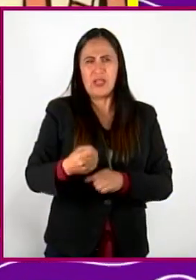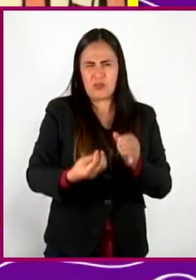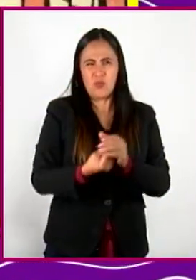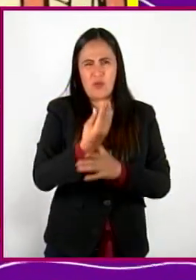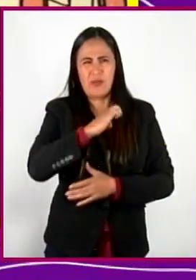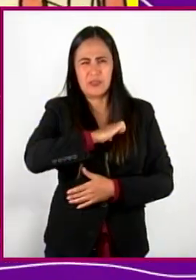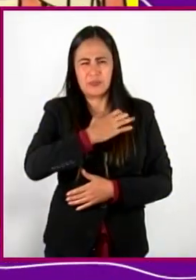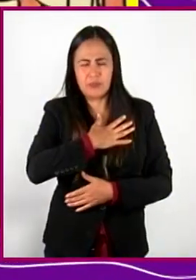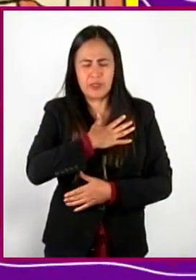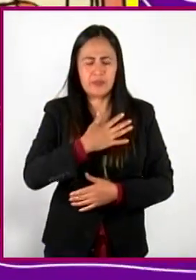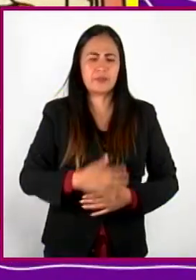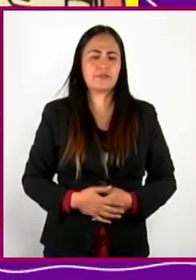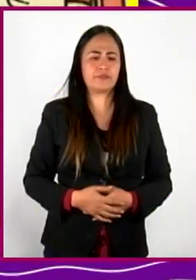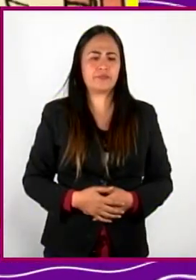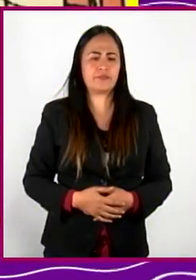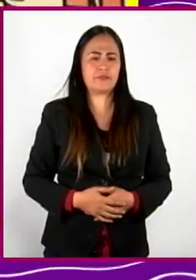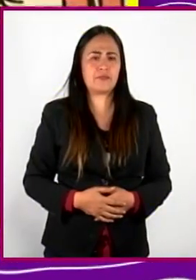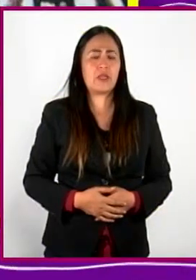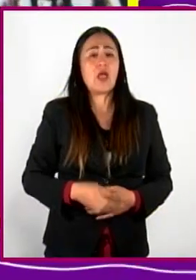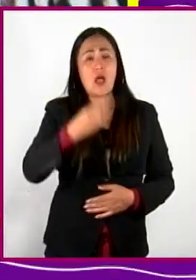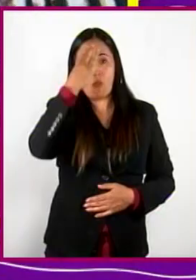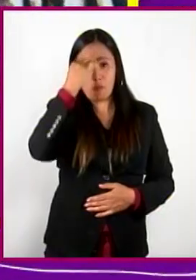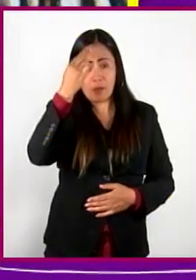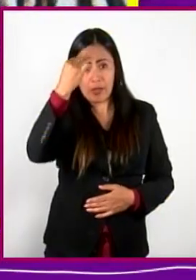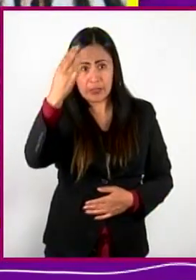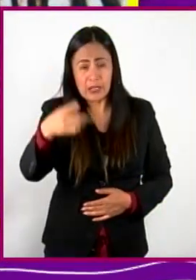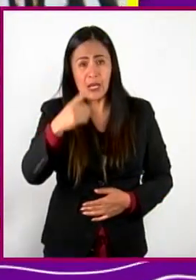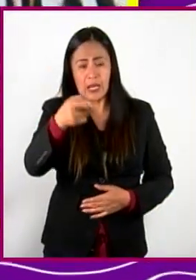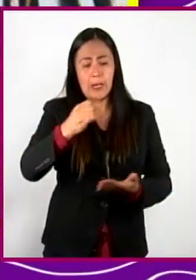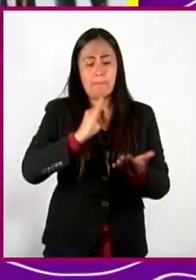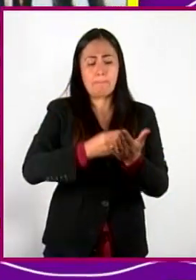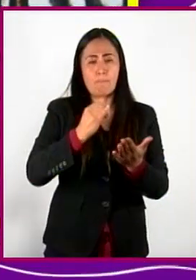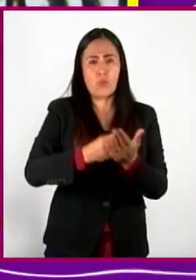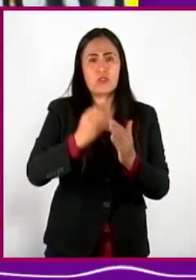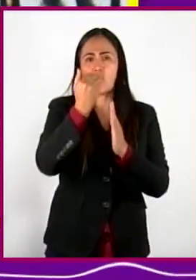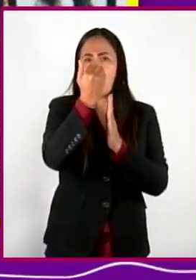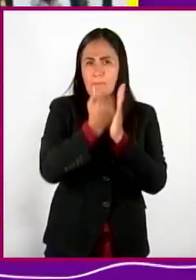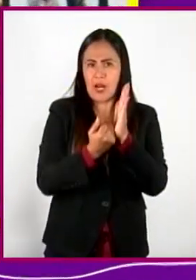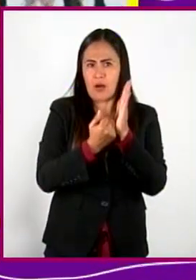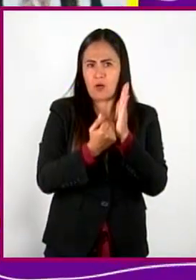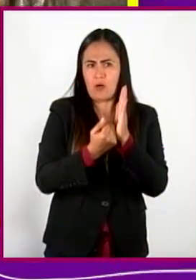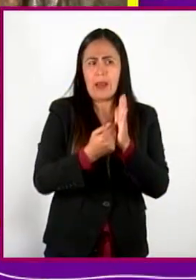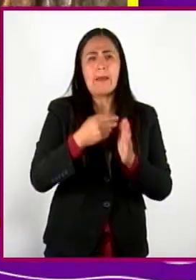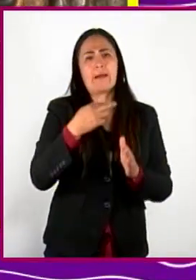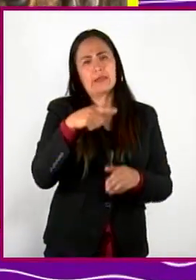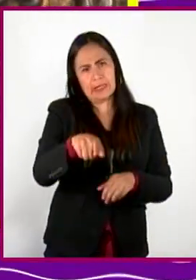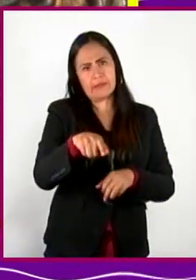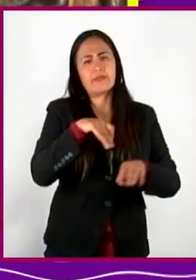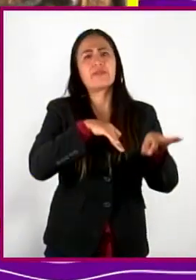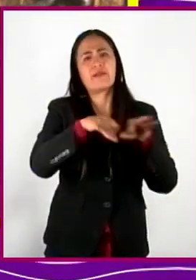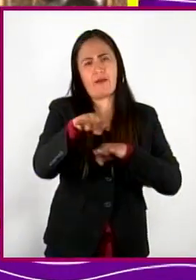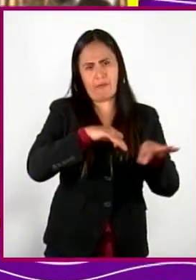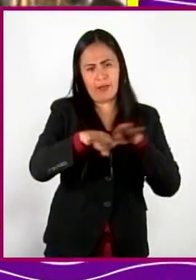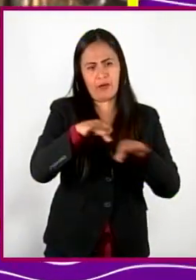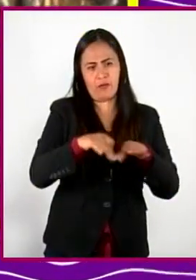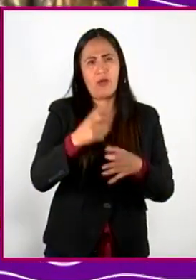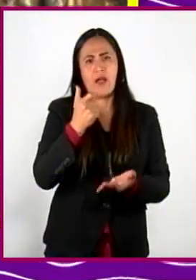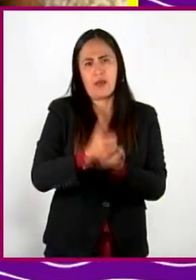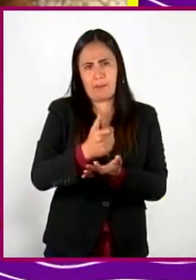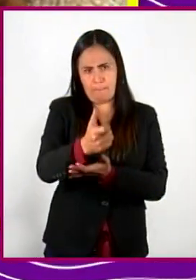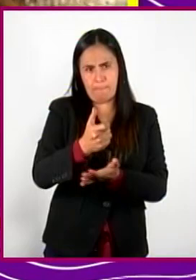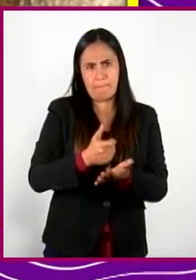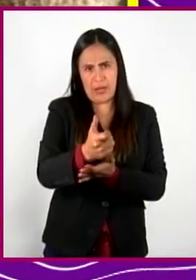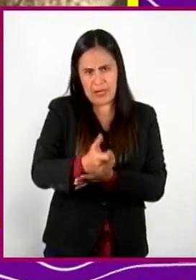ejemplo, luchó para que los mayas pagaran menos tributos y que a cambio de su trabajo recibieran pesos o